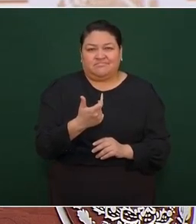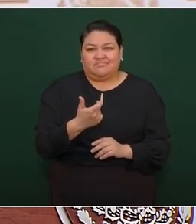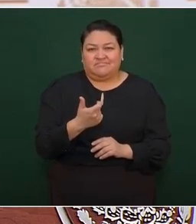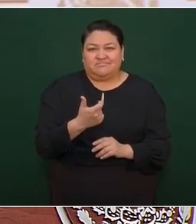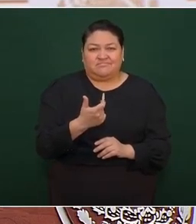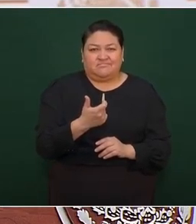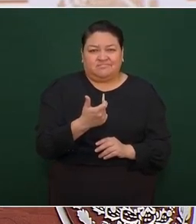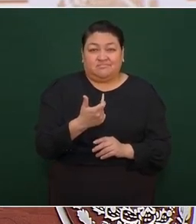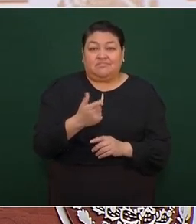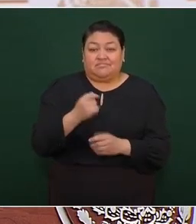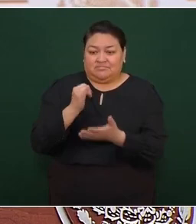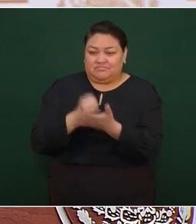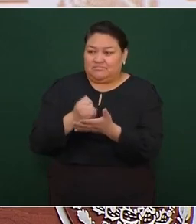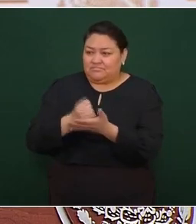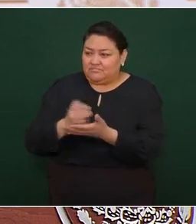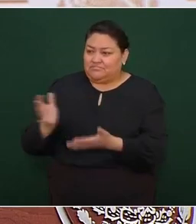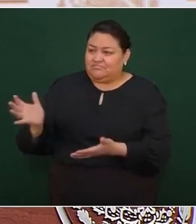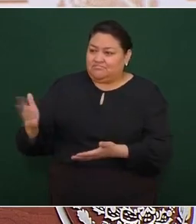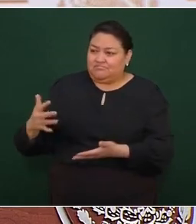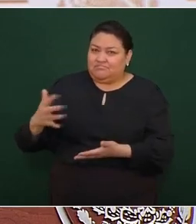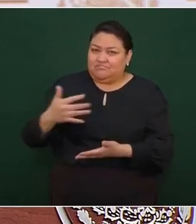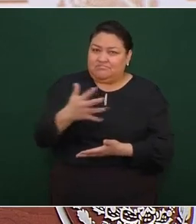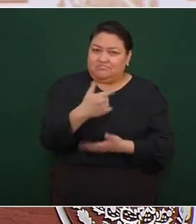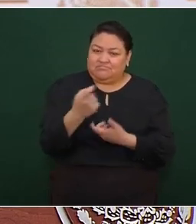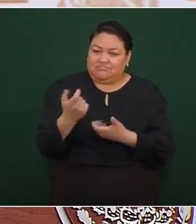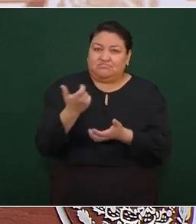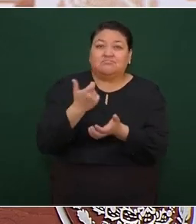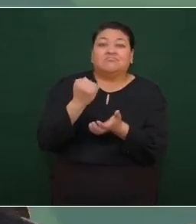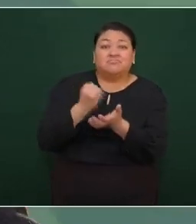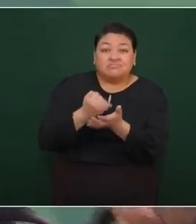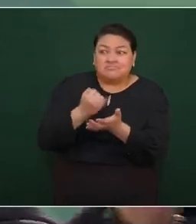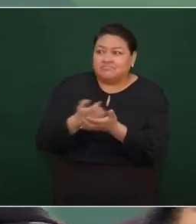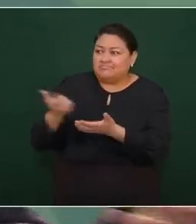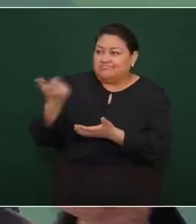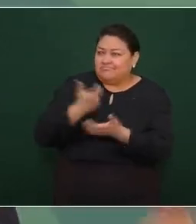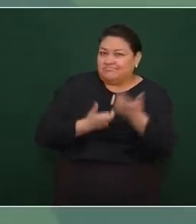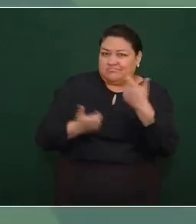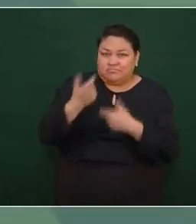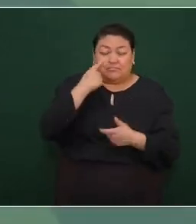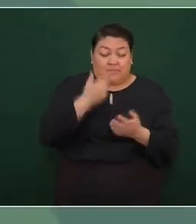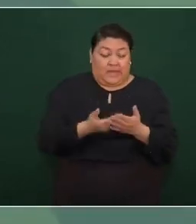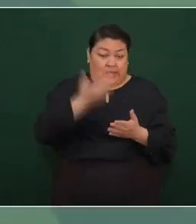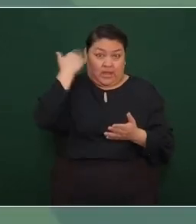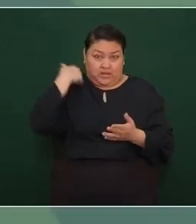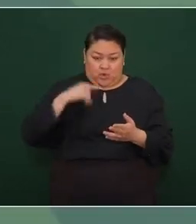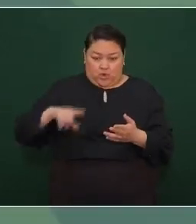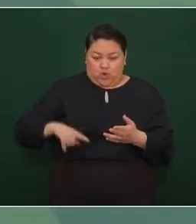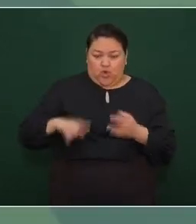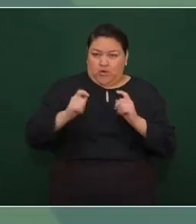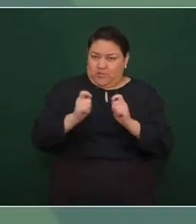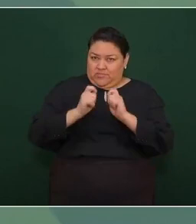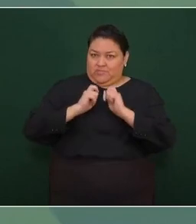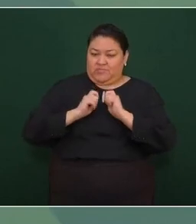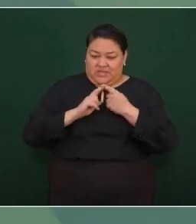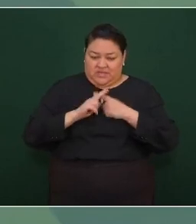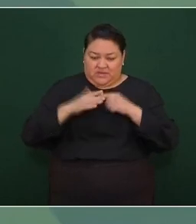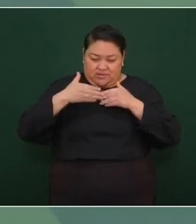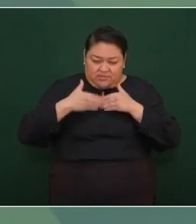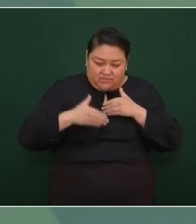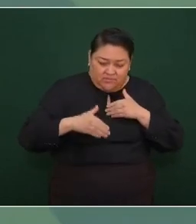ingresos por contribuciones cuando llegamos, de tres billones